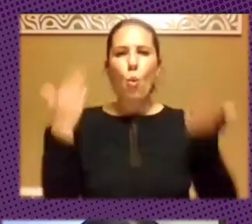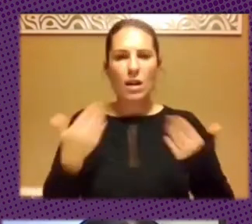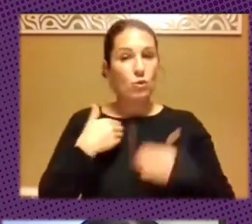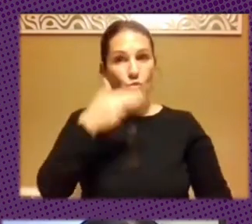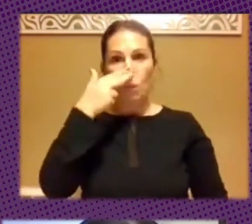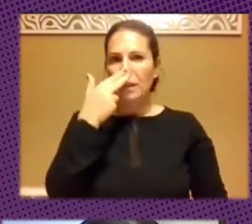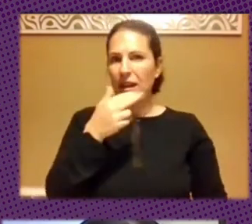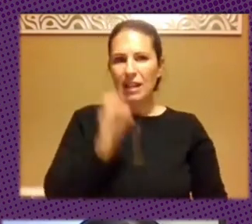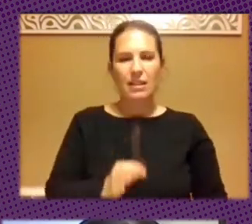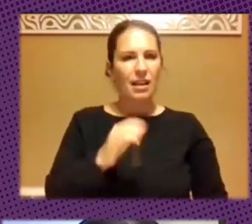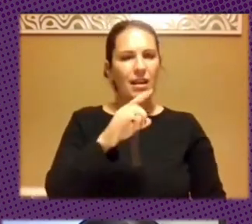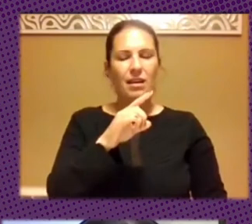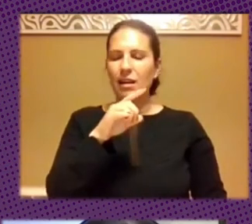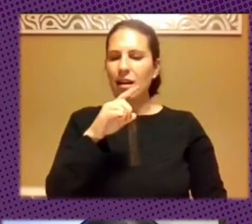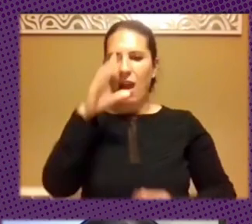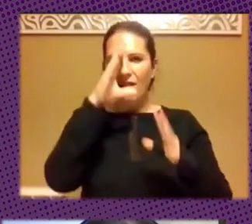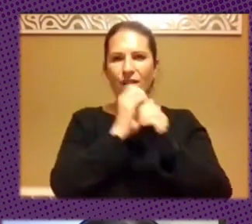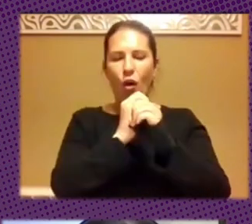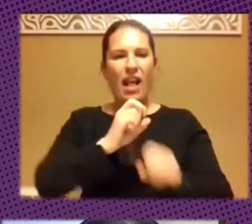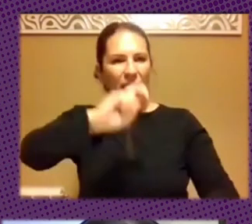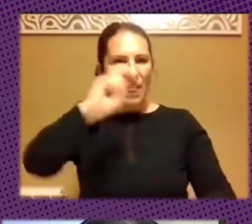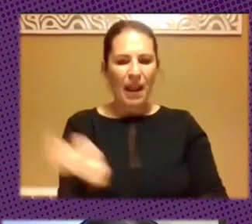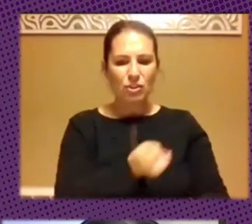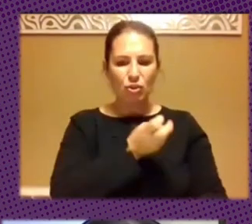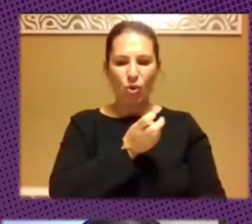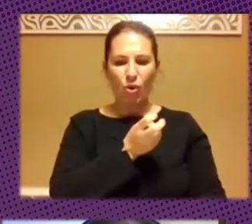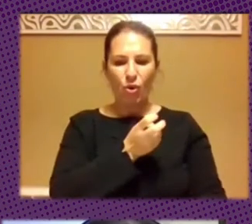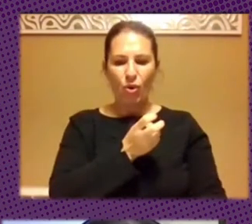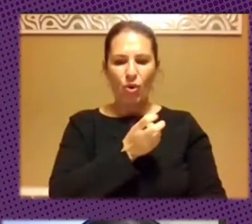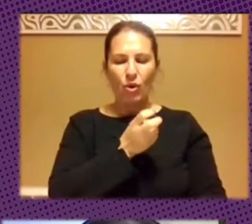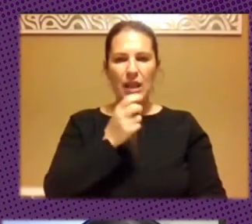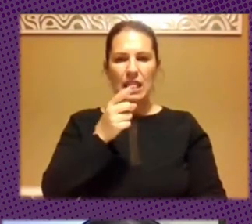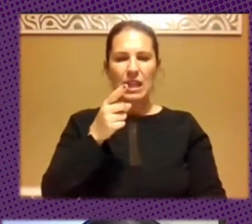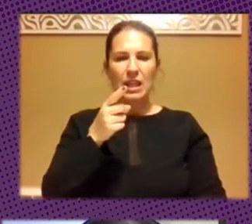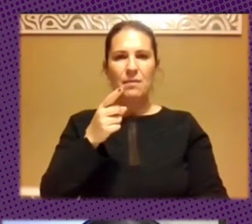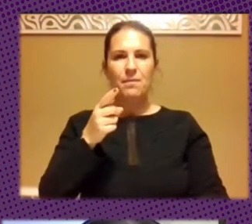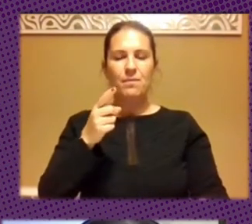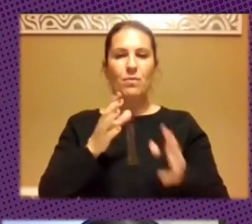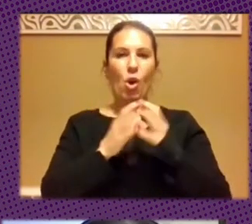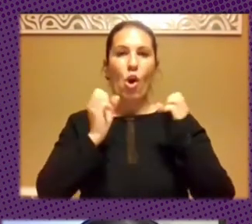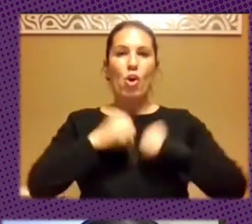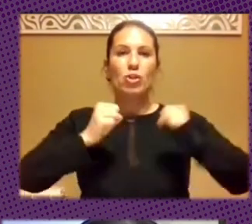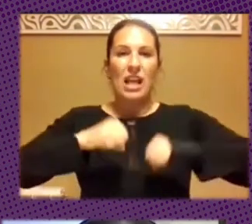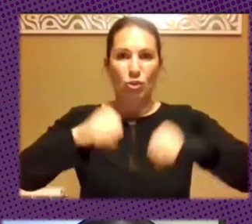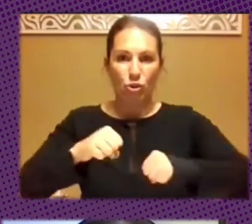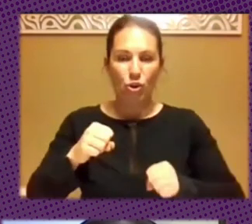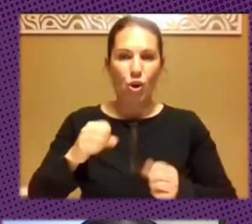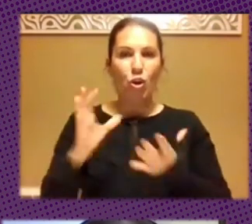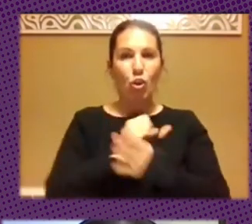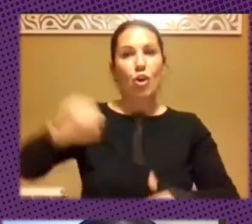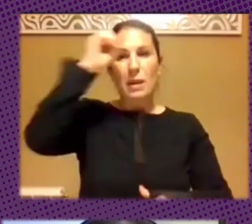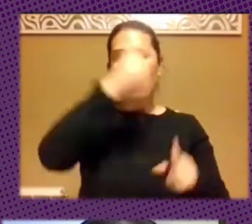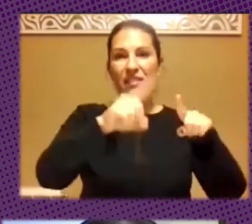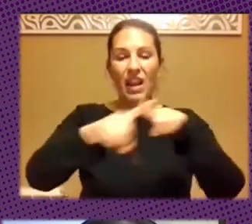el enfoque además diverso y como tú decías los consensos todos opinan diferente pero vayamos a los